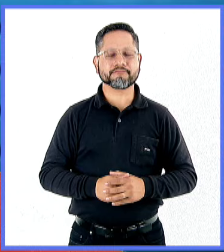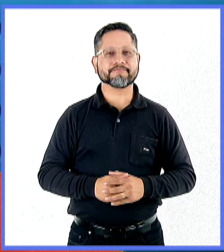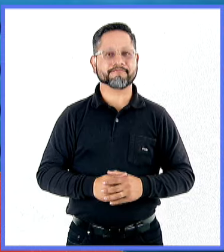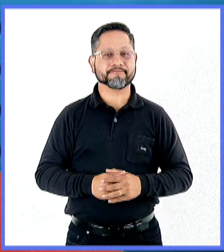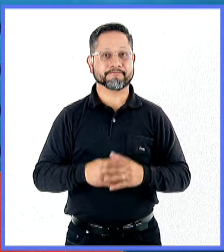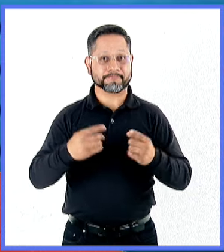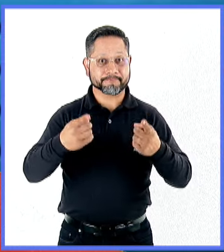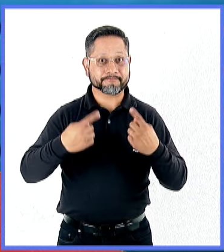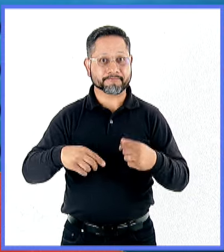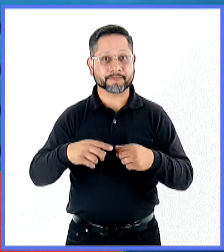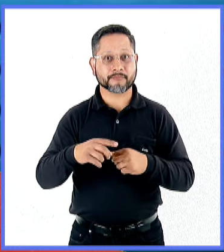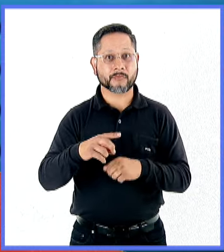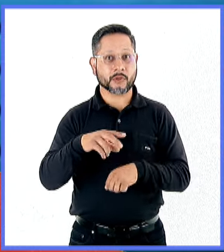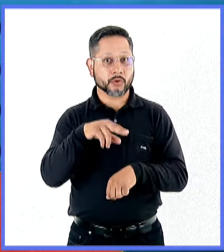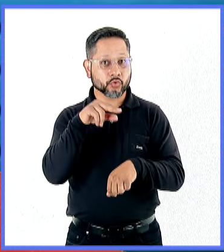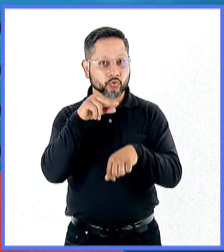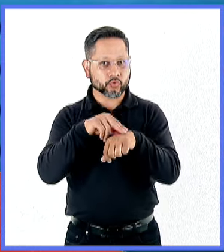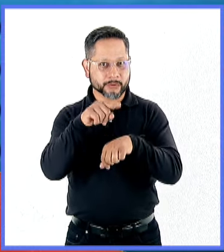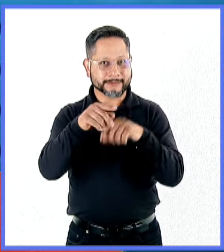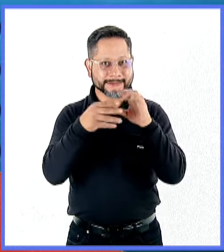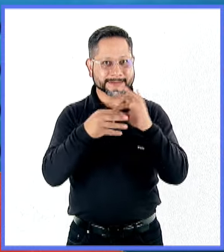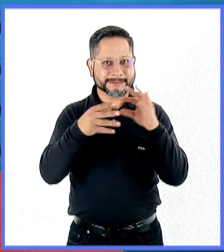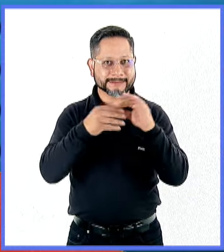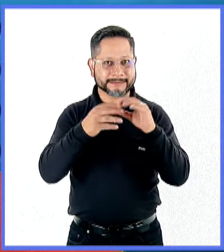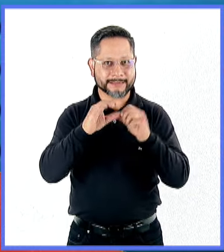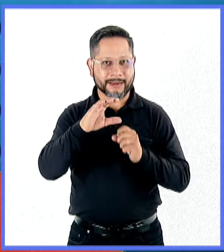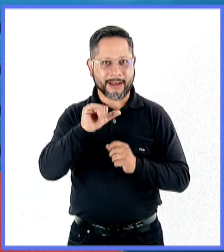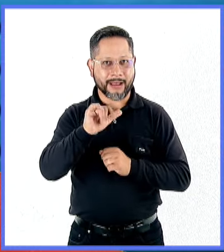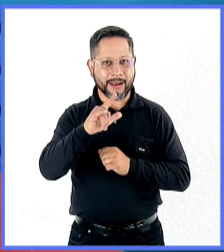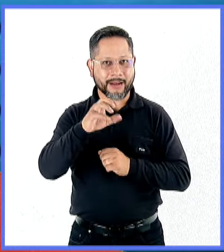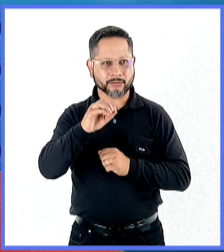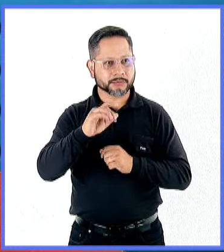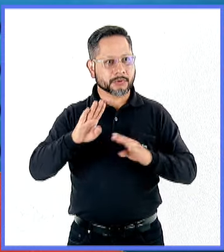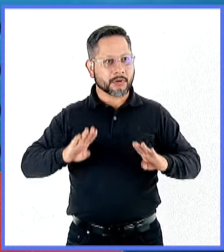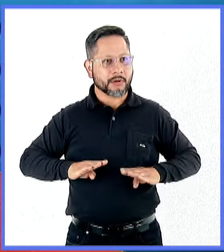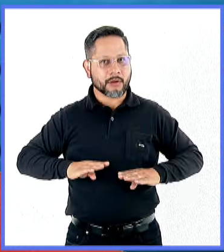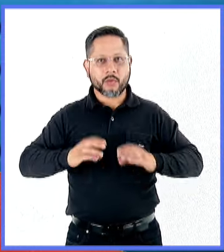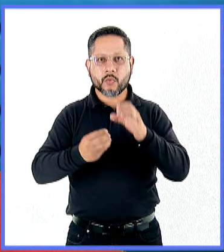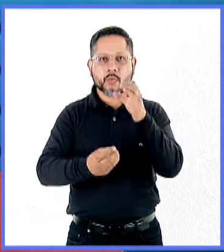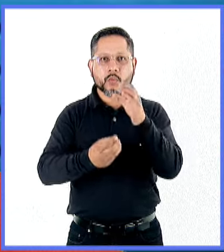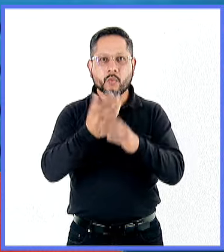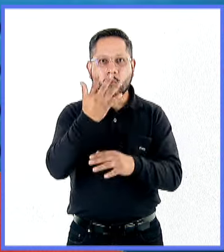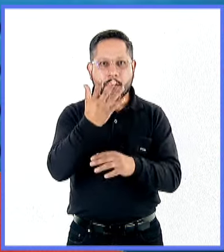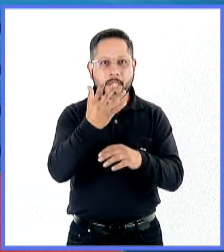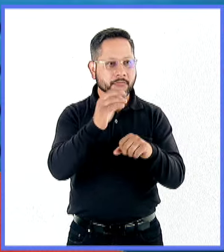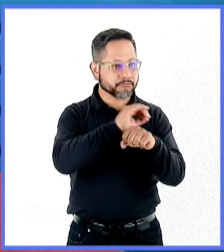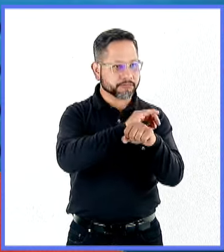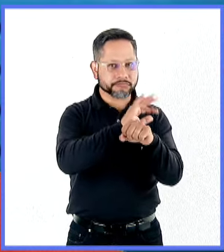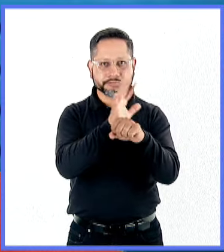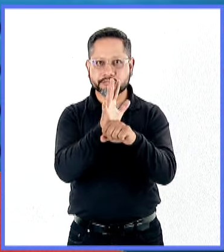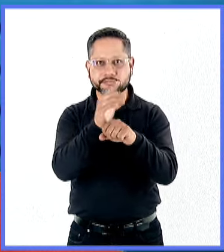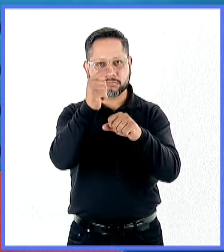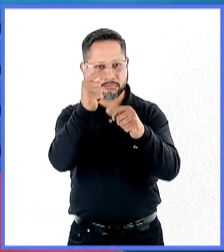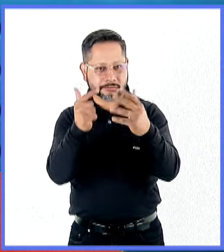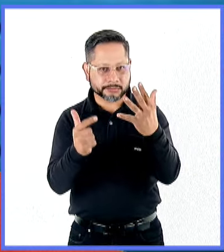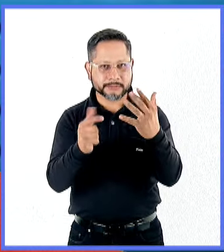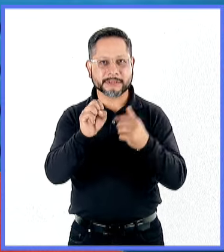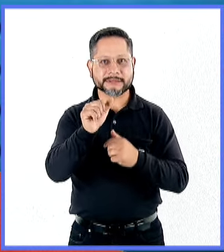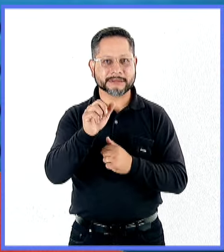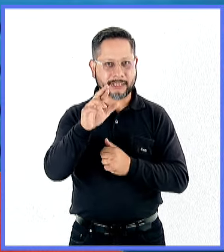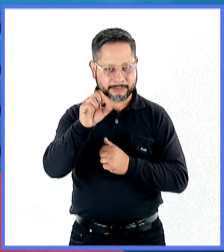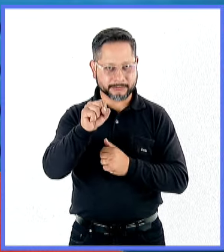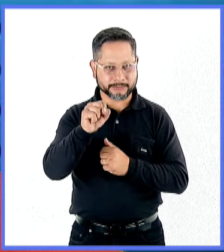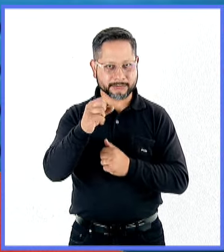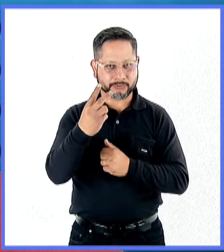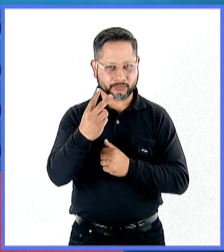Enseguida, el doctor Carlos Rosales nos explica sobre las características de una de las nuevas variantes o subvariantes del virus del SARS-CoV-2.